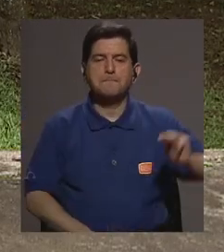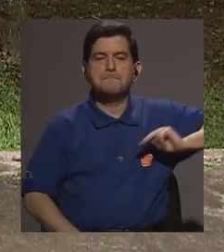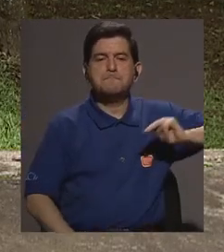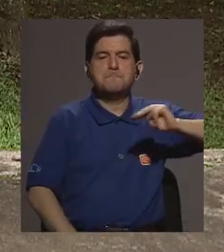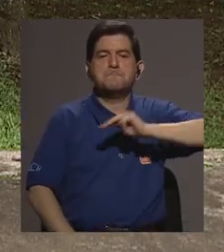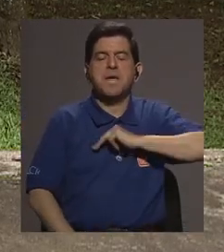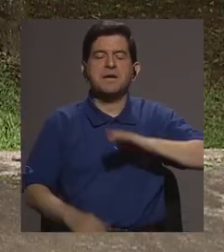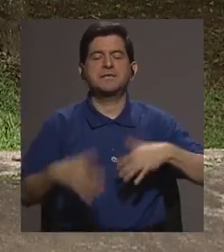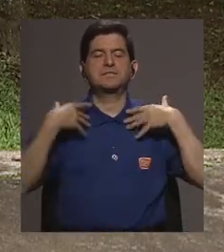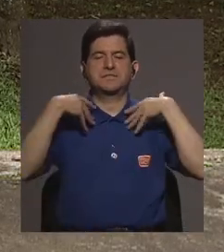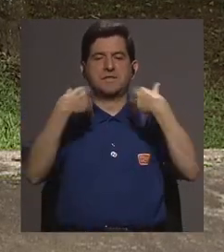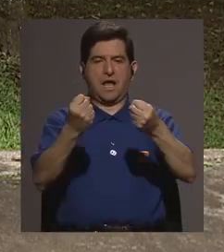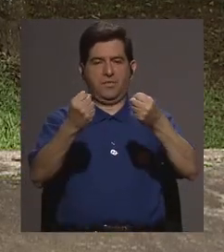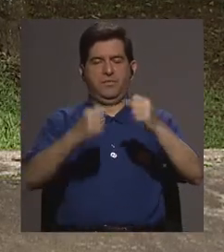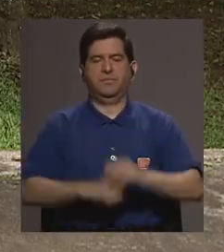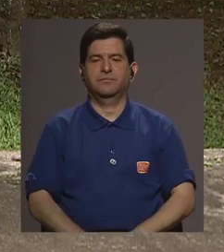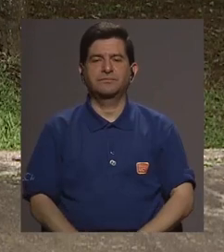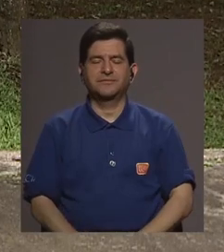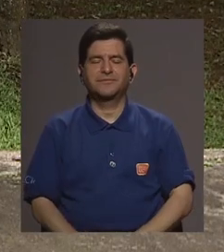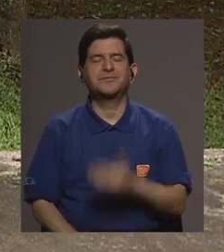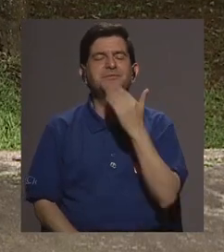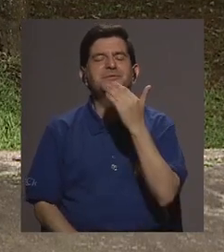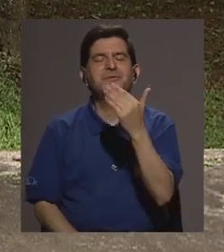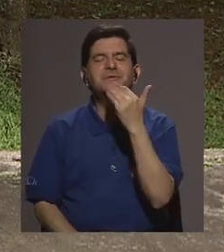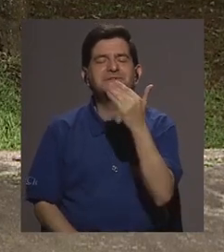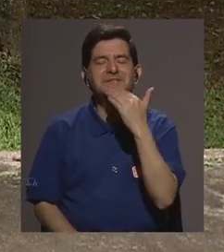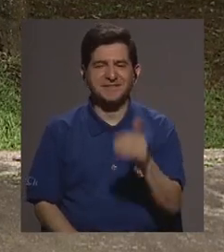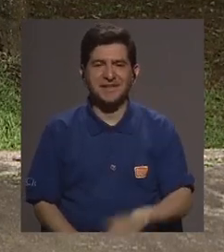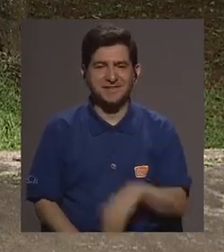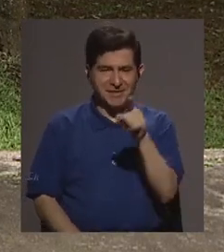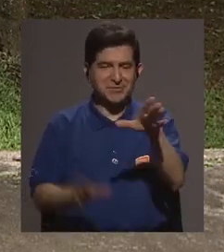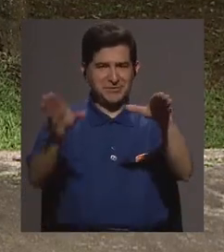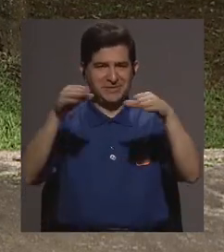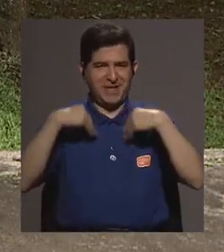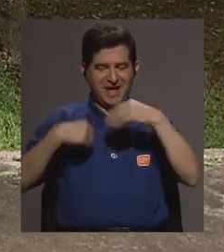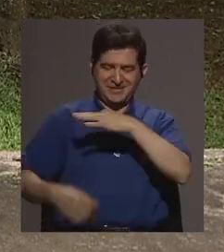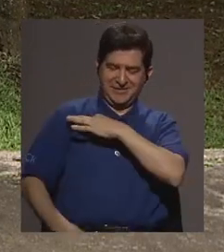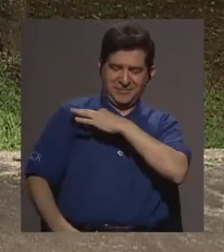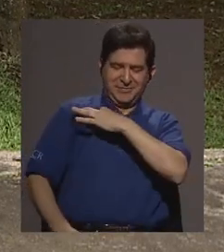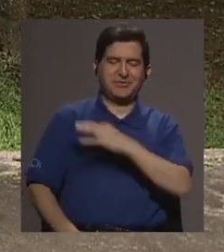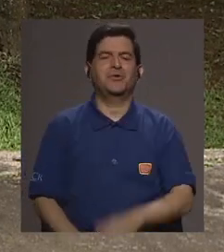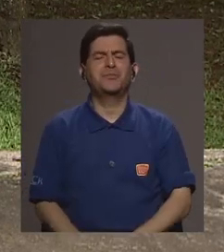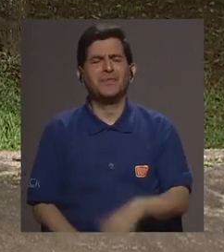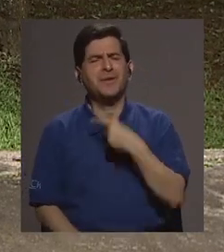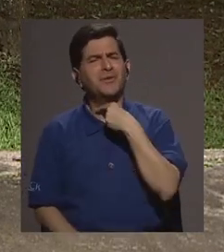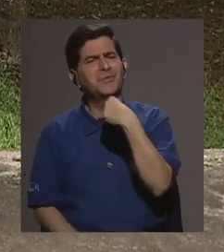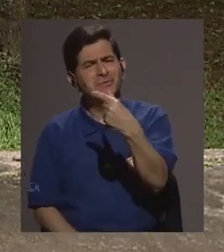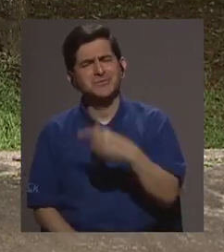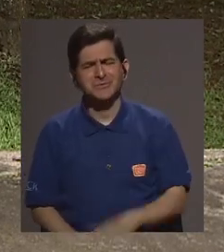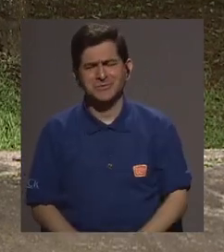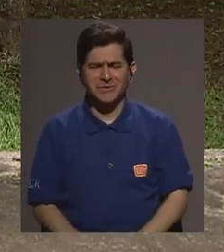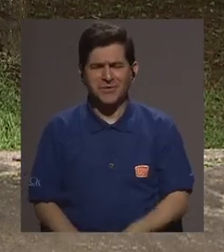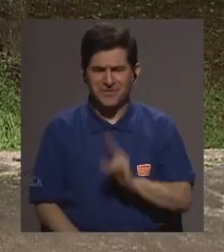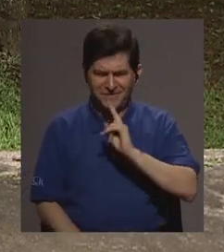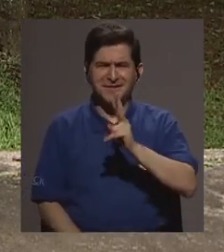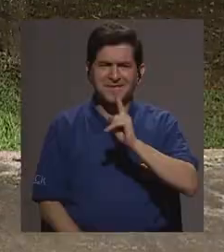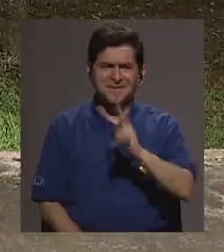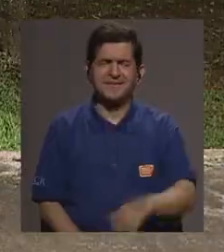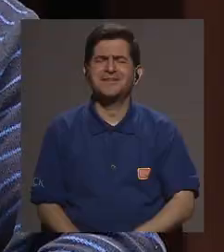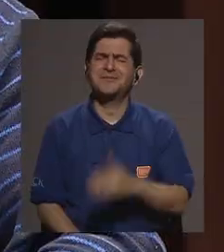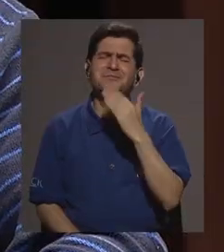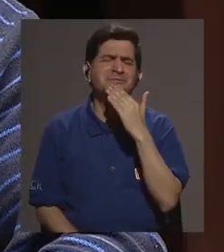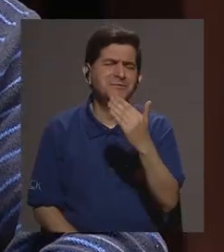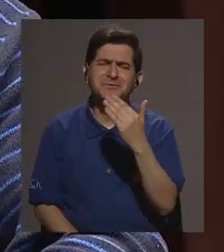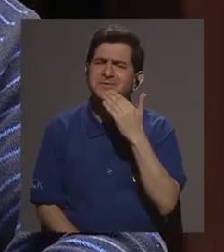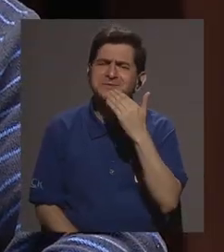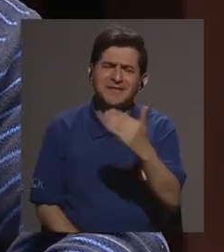del Ministerio de Salud Don Rodrigo, muchísimas gracias por haber aceptado la invitación No, un placer, doctor, de verdad